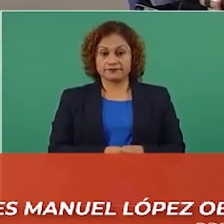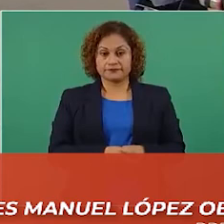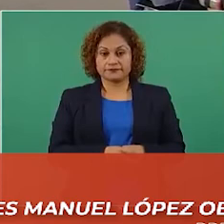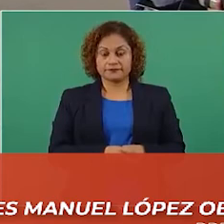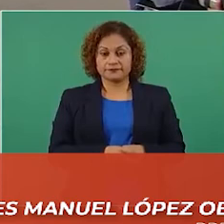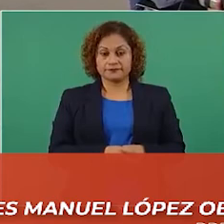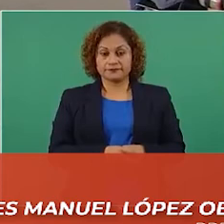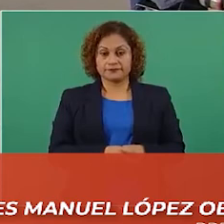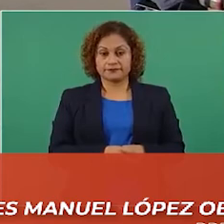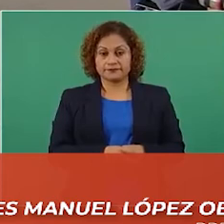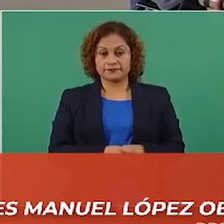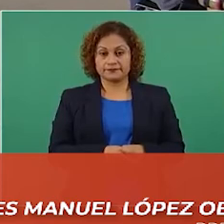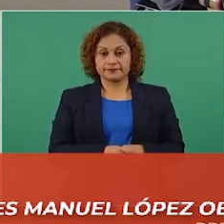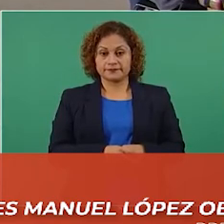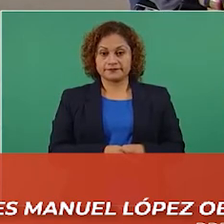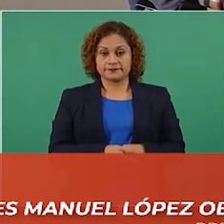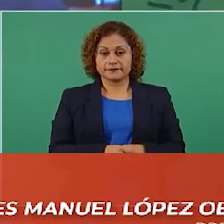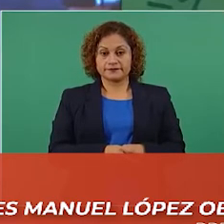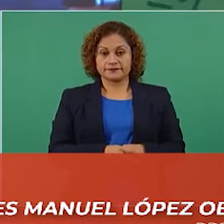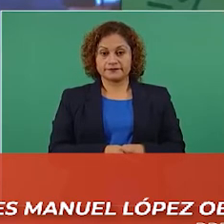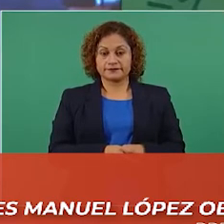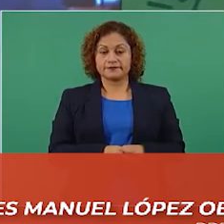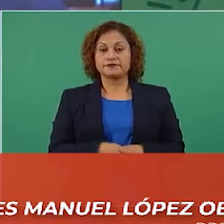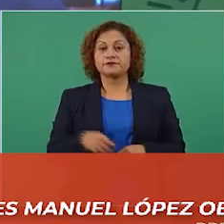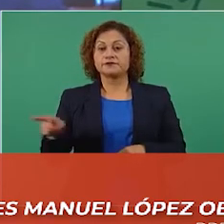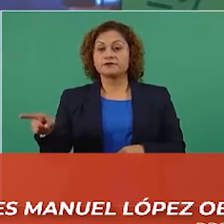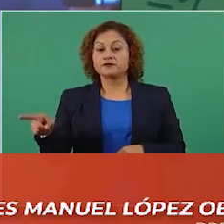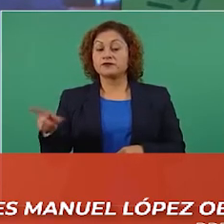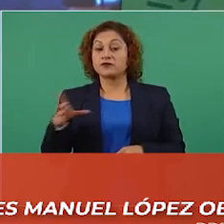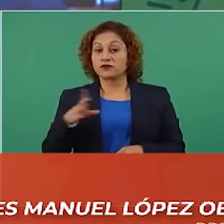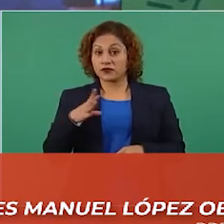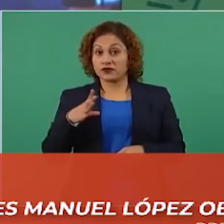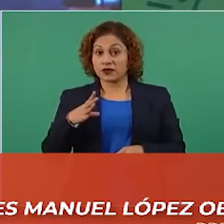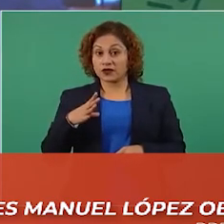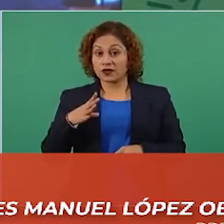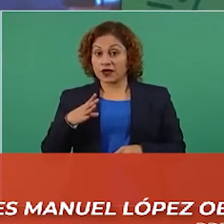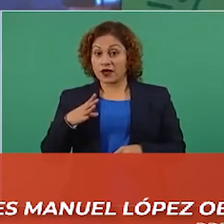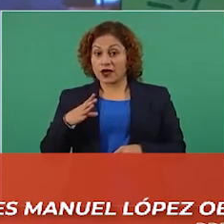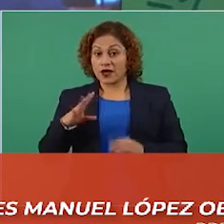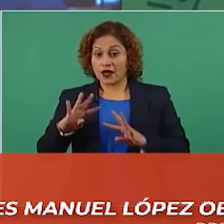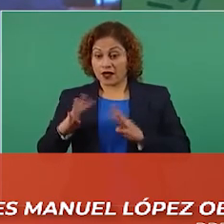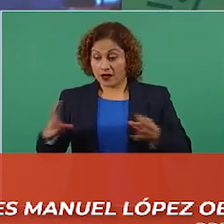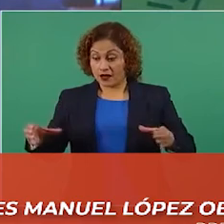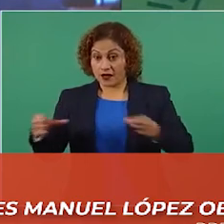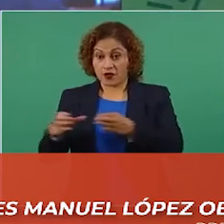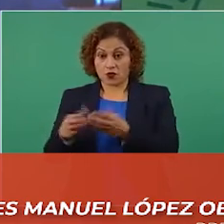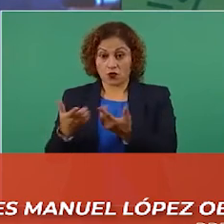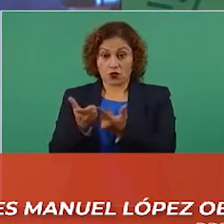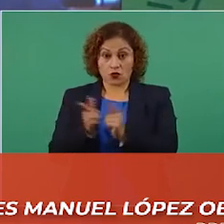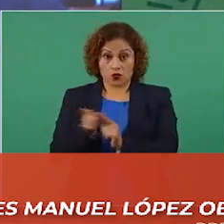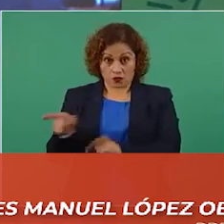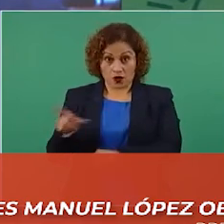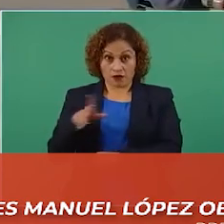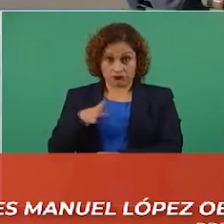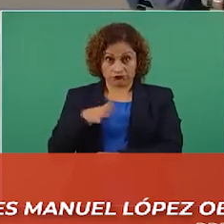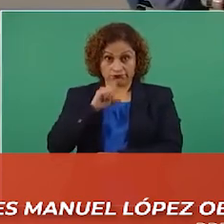y a ver en el consejo del grupo también está no